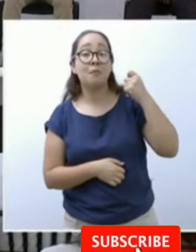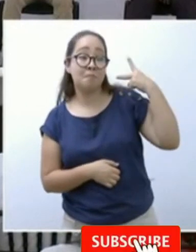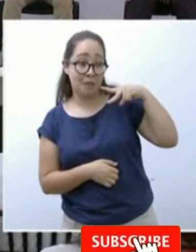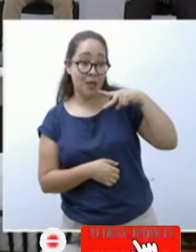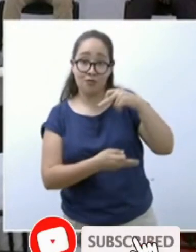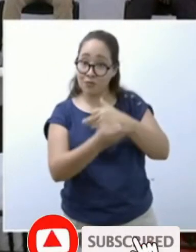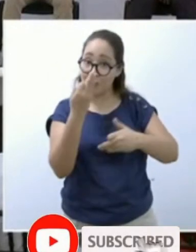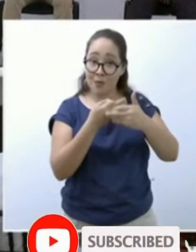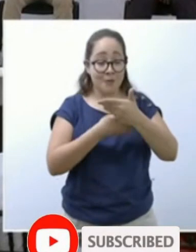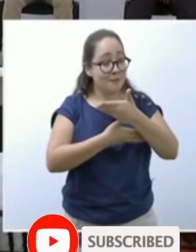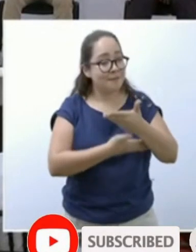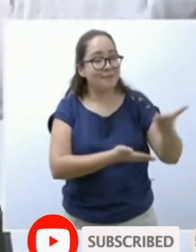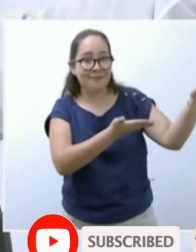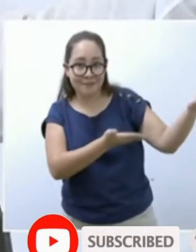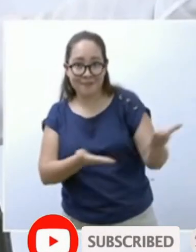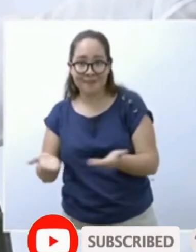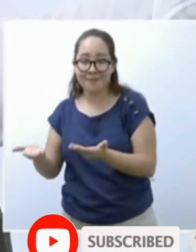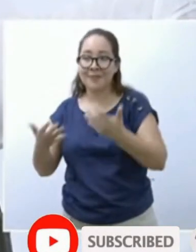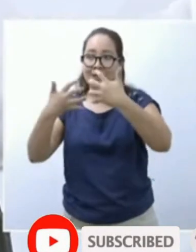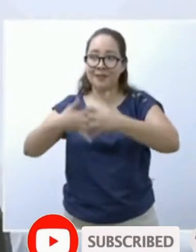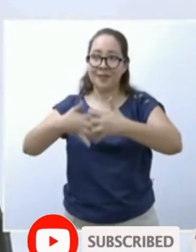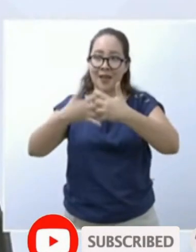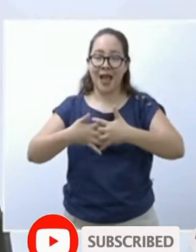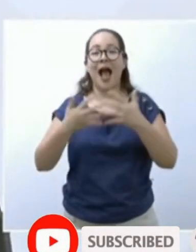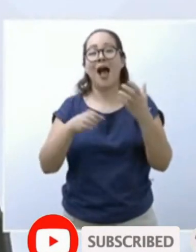todos ustedes con una fábrica de café.